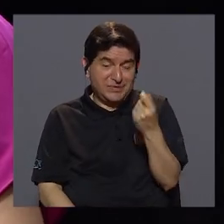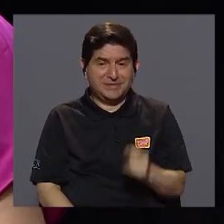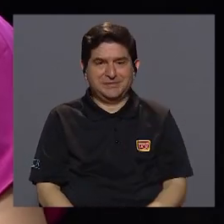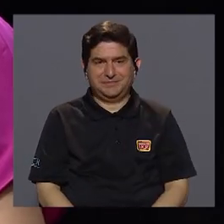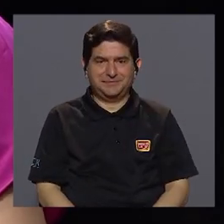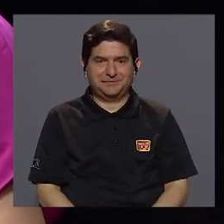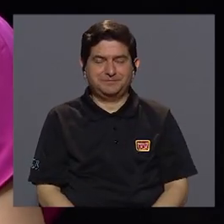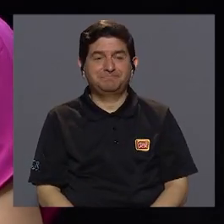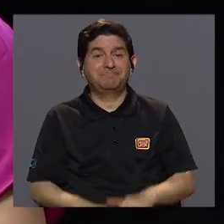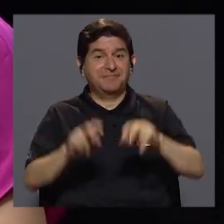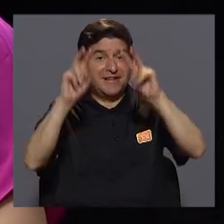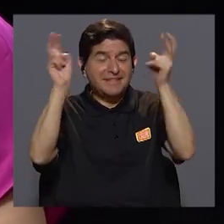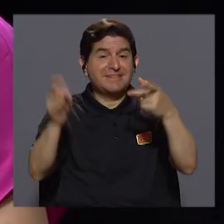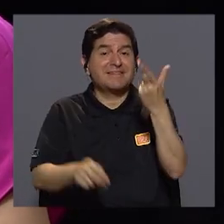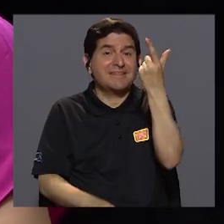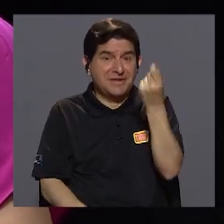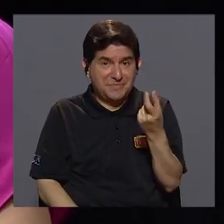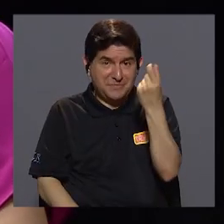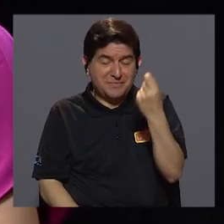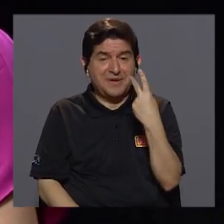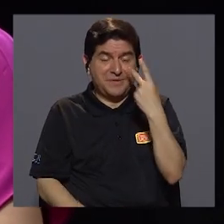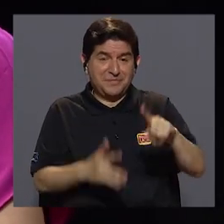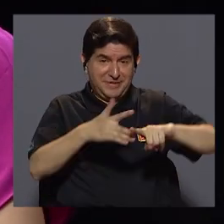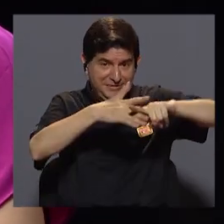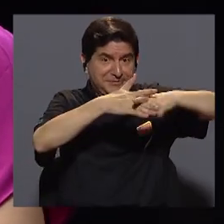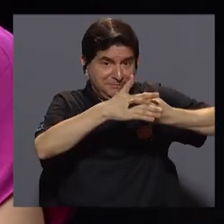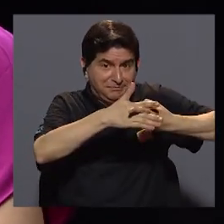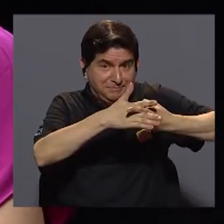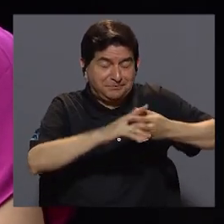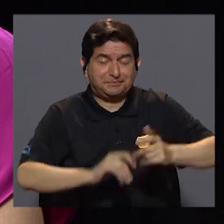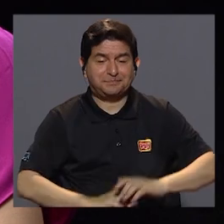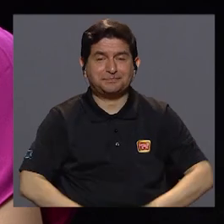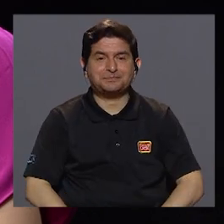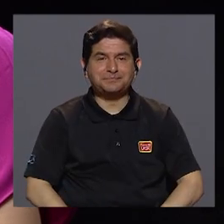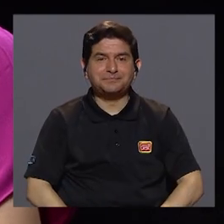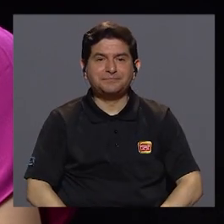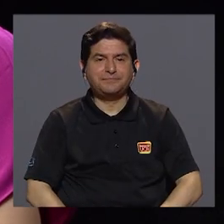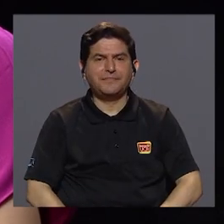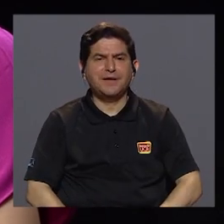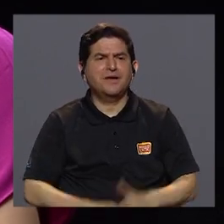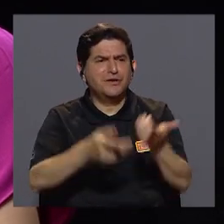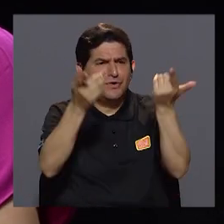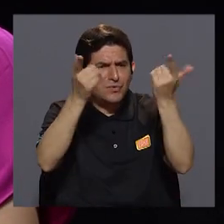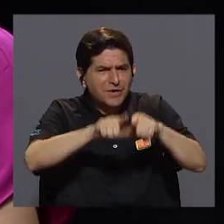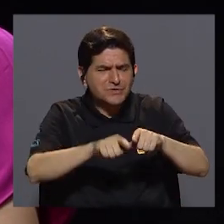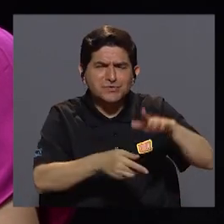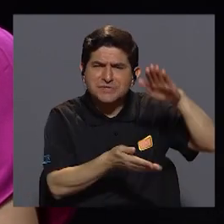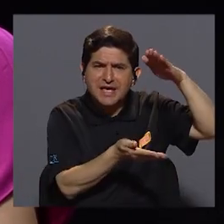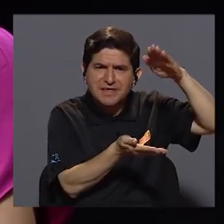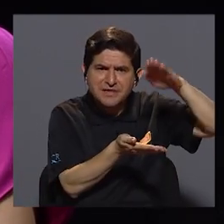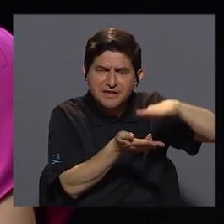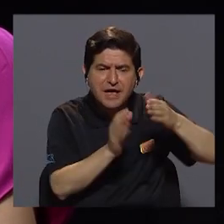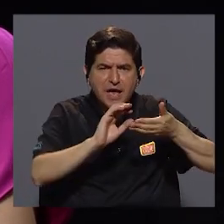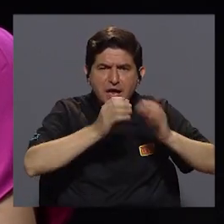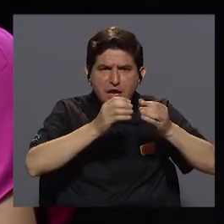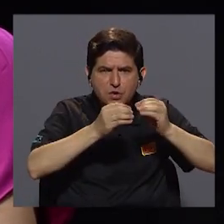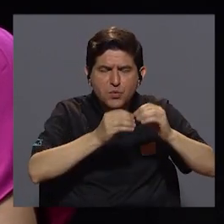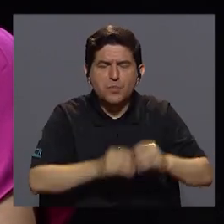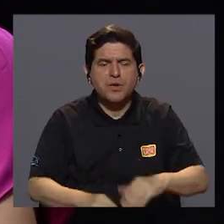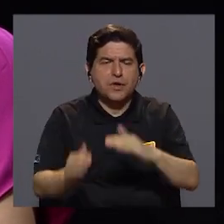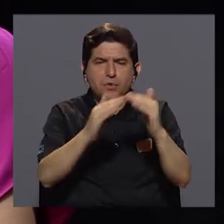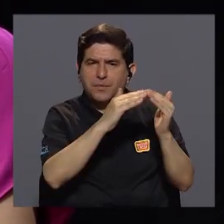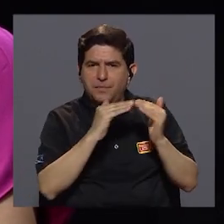Sí, en el tema de pensiones, como vimos al inicio, lo que se presenta es una disminución en la cantidad de